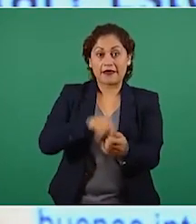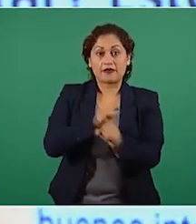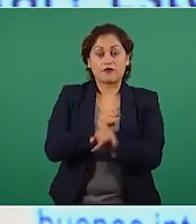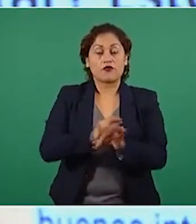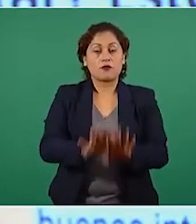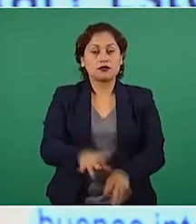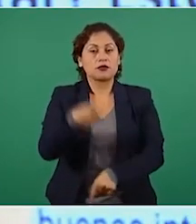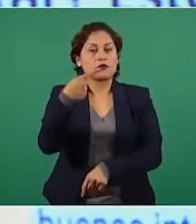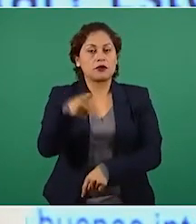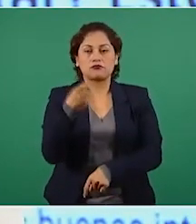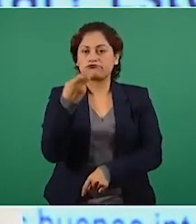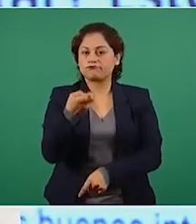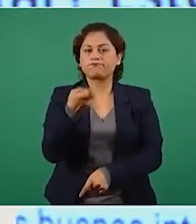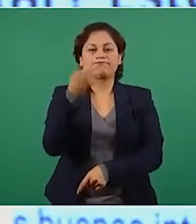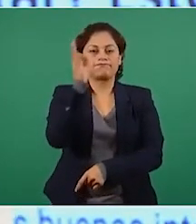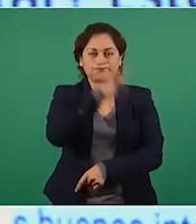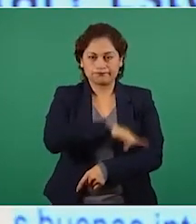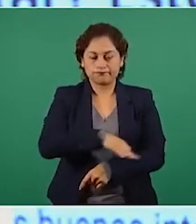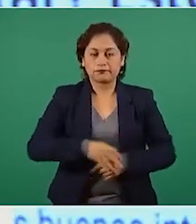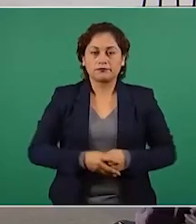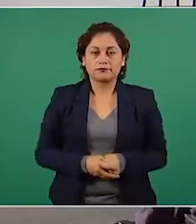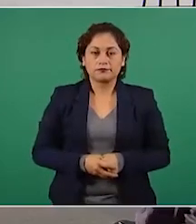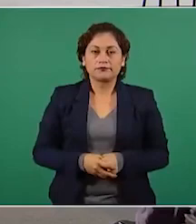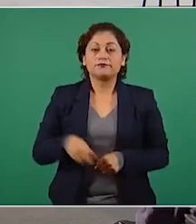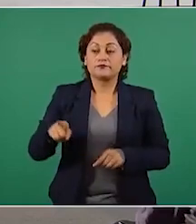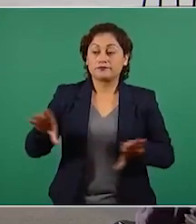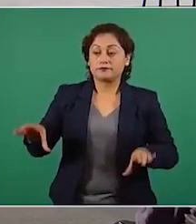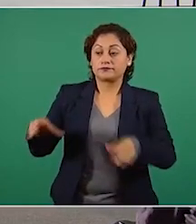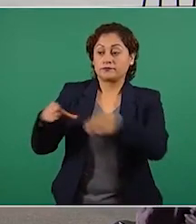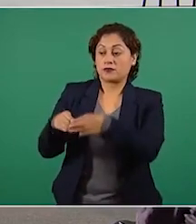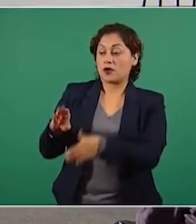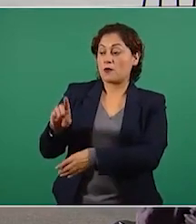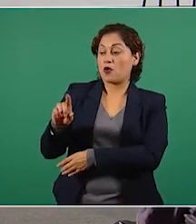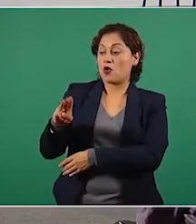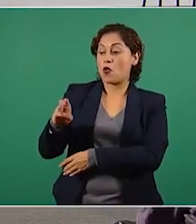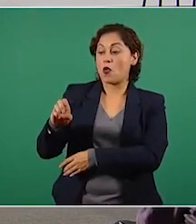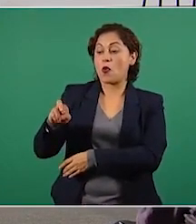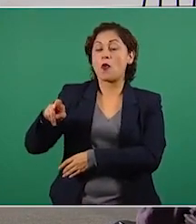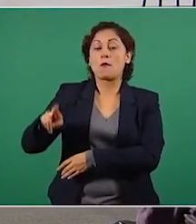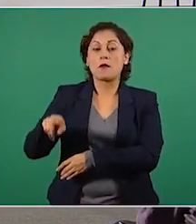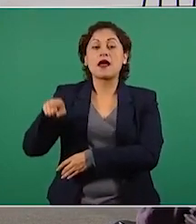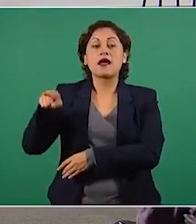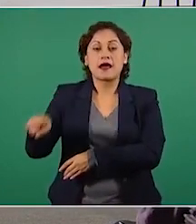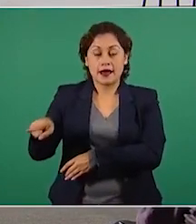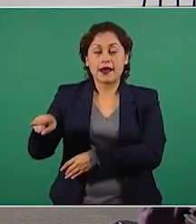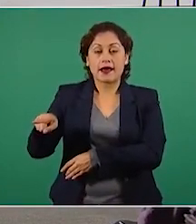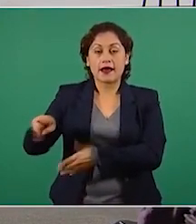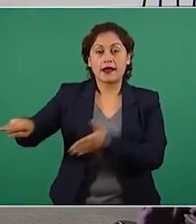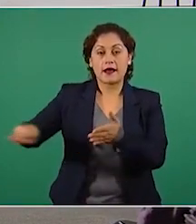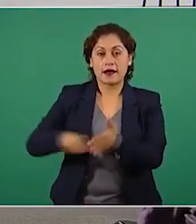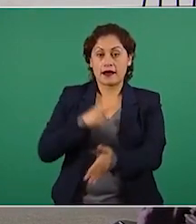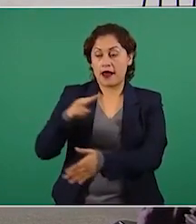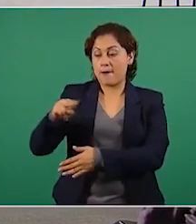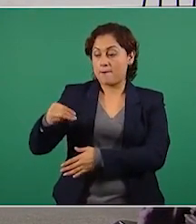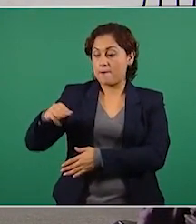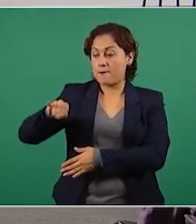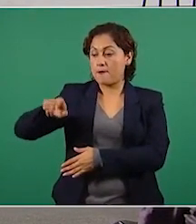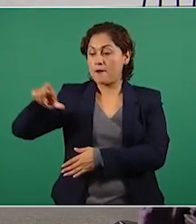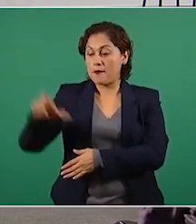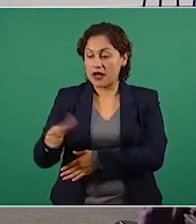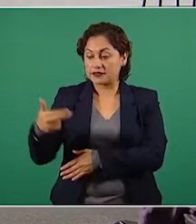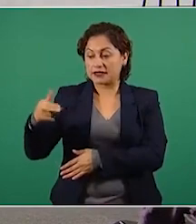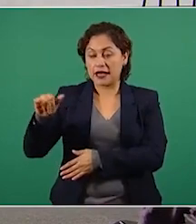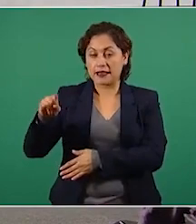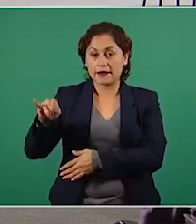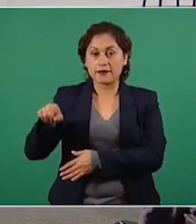falso. La agencia Bloomberg publicó un reportaje firmado por Max de Haldemann en el que